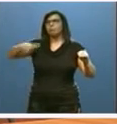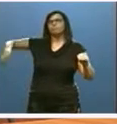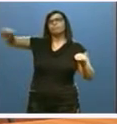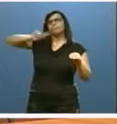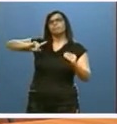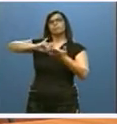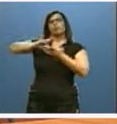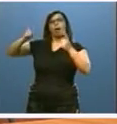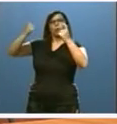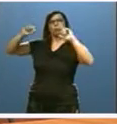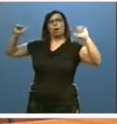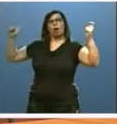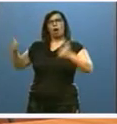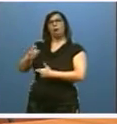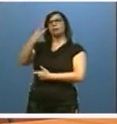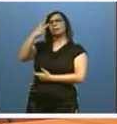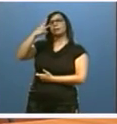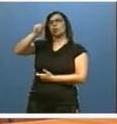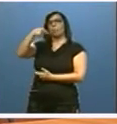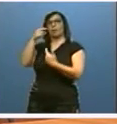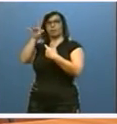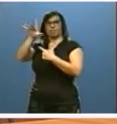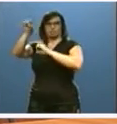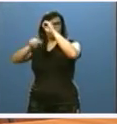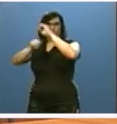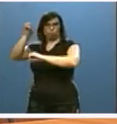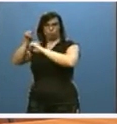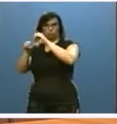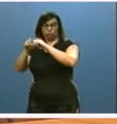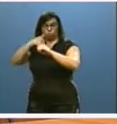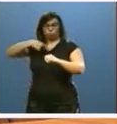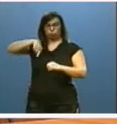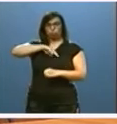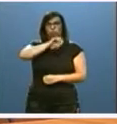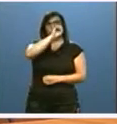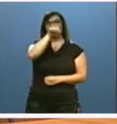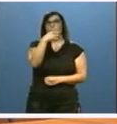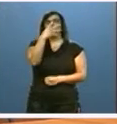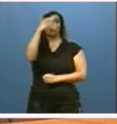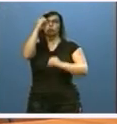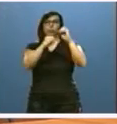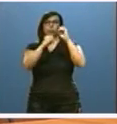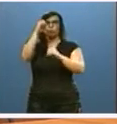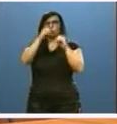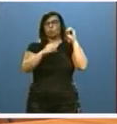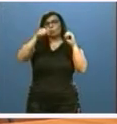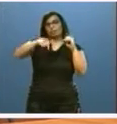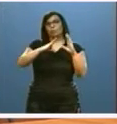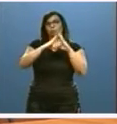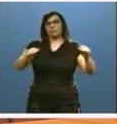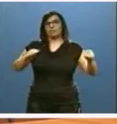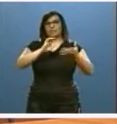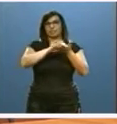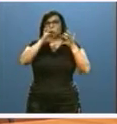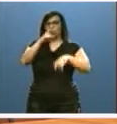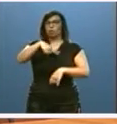en su alumnado del 3,15%, frente a tan solo el 0,4% en las universidades de Castilla y